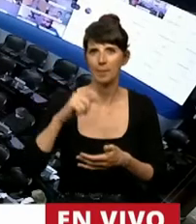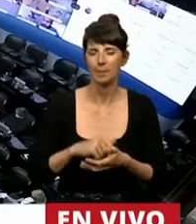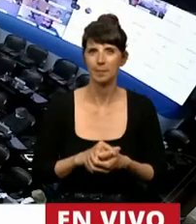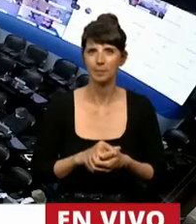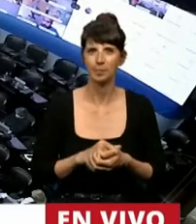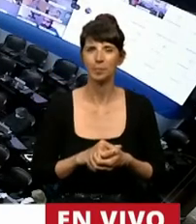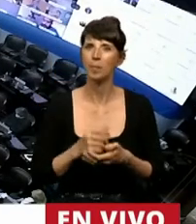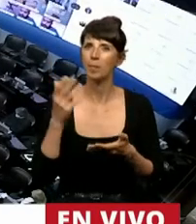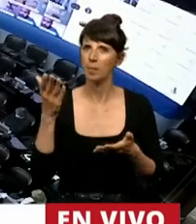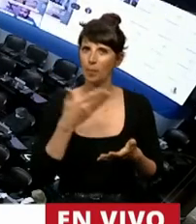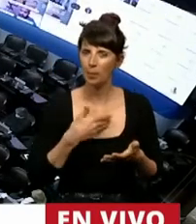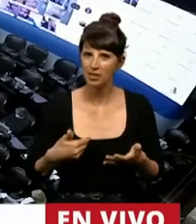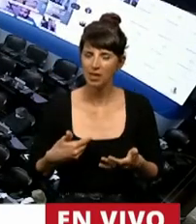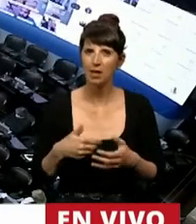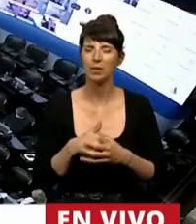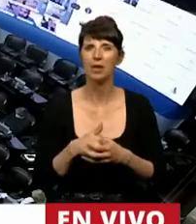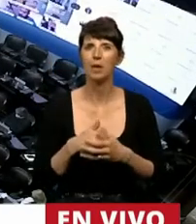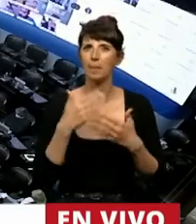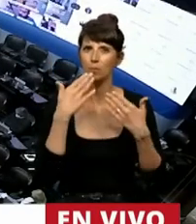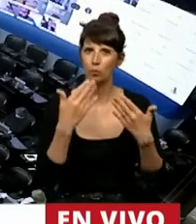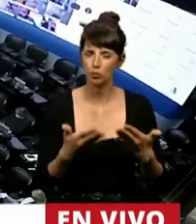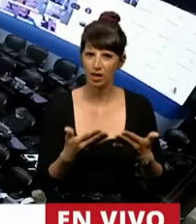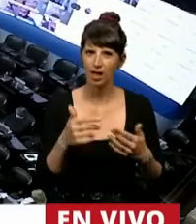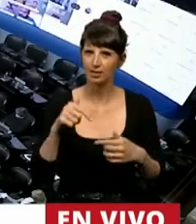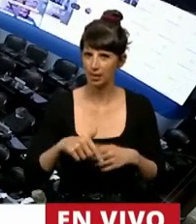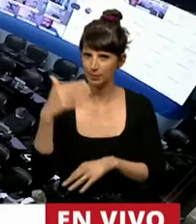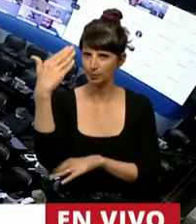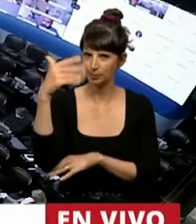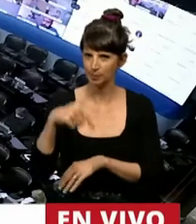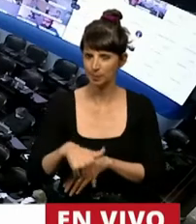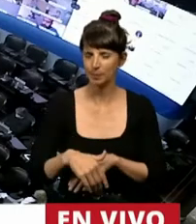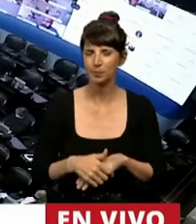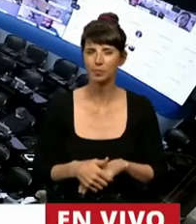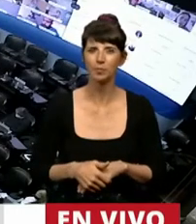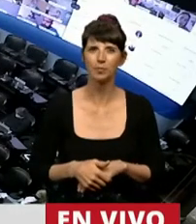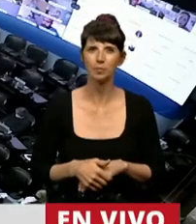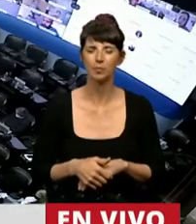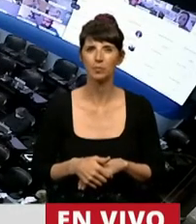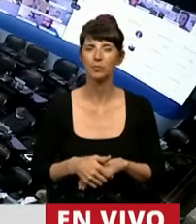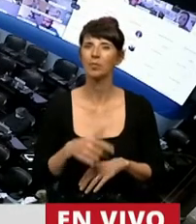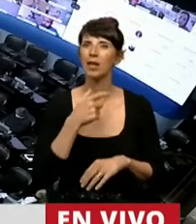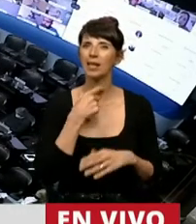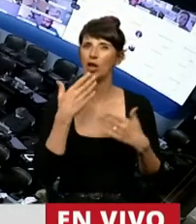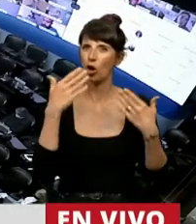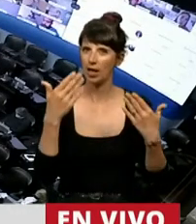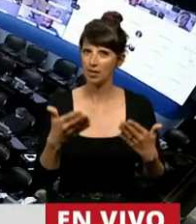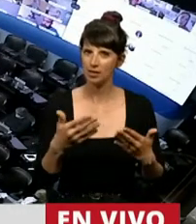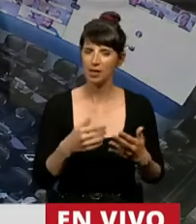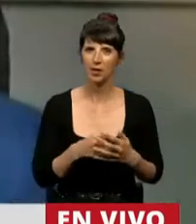Señor Presidente, muchas gracias por darme la palabra. Quiero agradecer